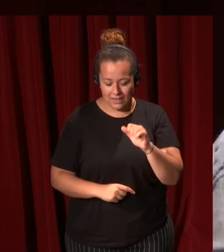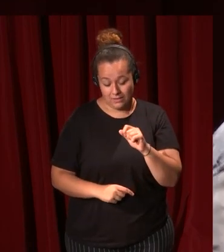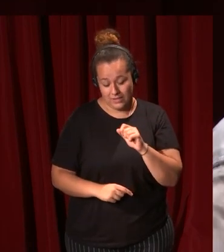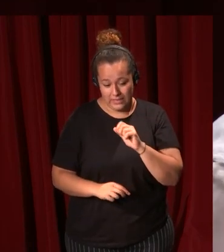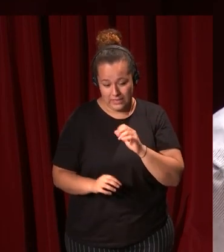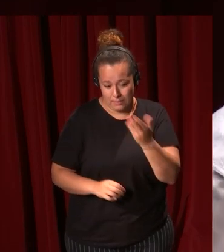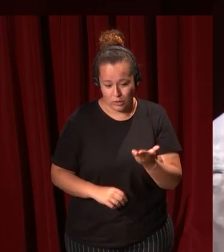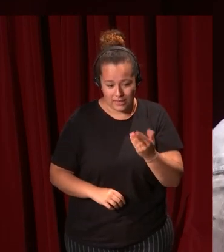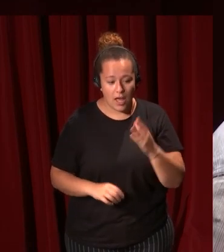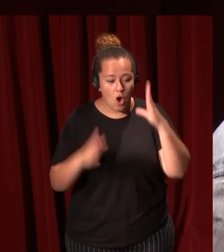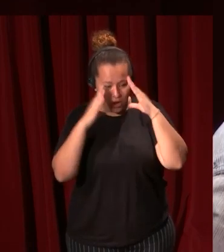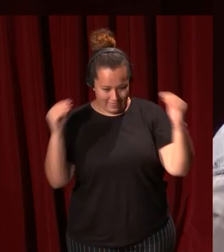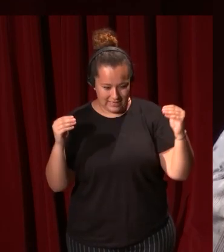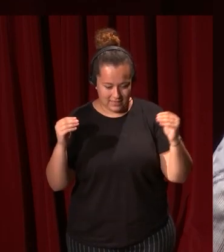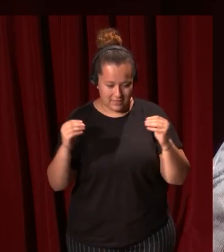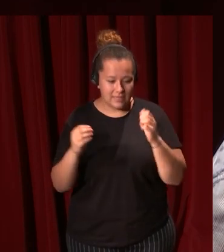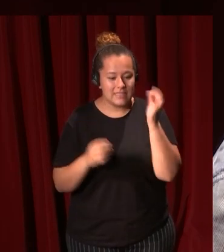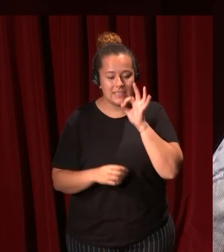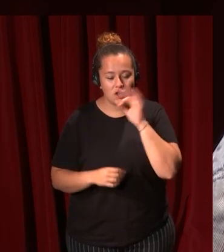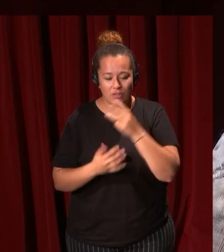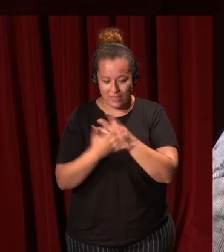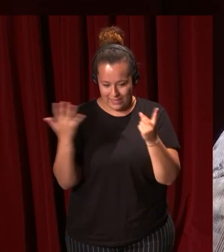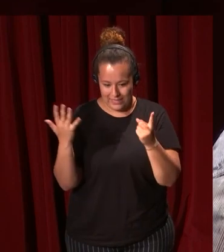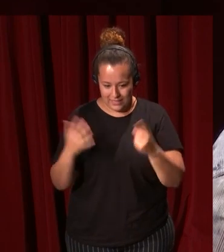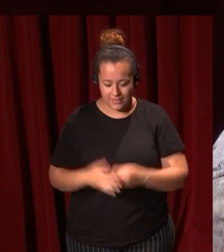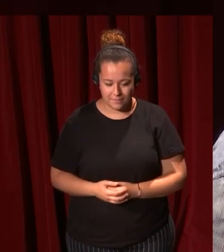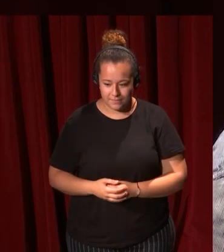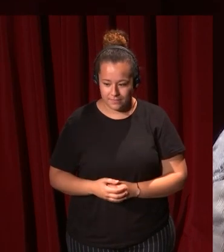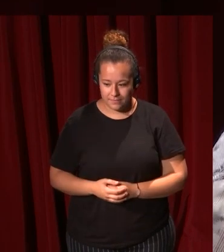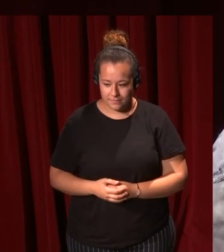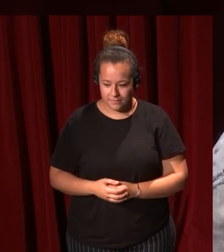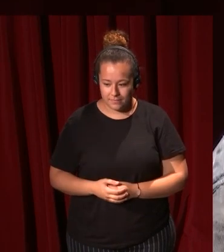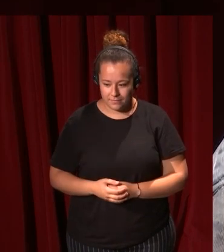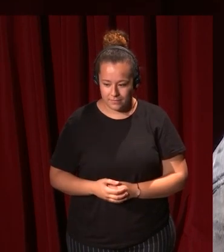flamenco del 16. Este se llama Aert Peterson, que es uno de sus dos hijos.